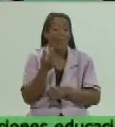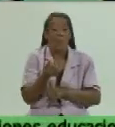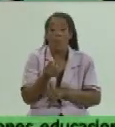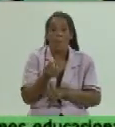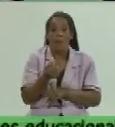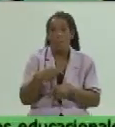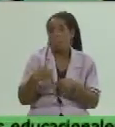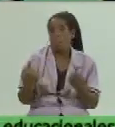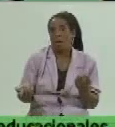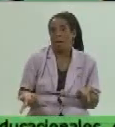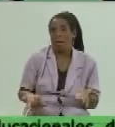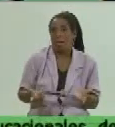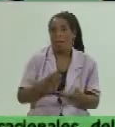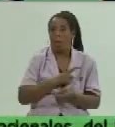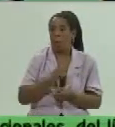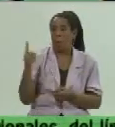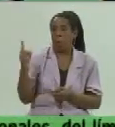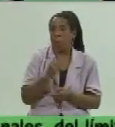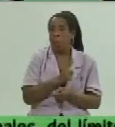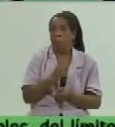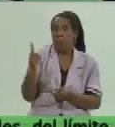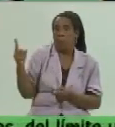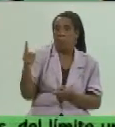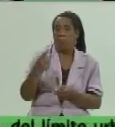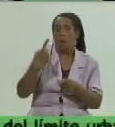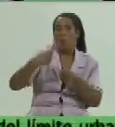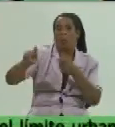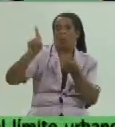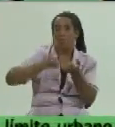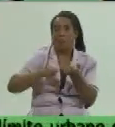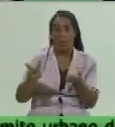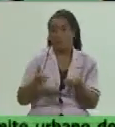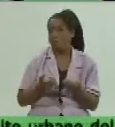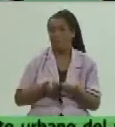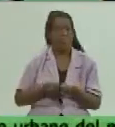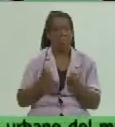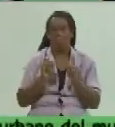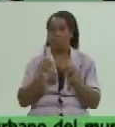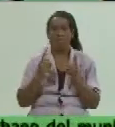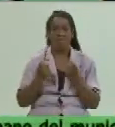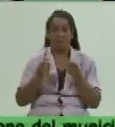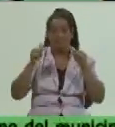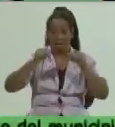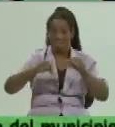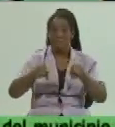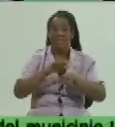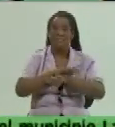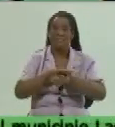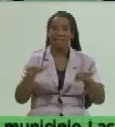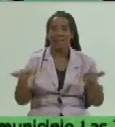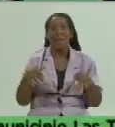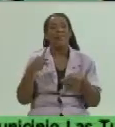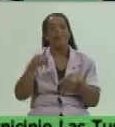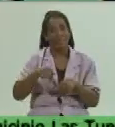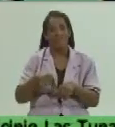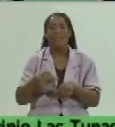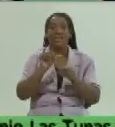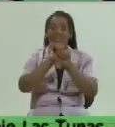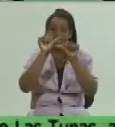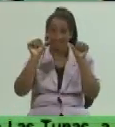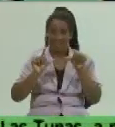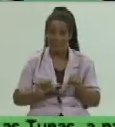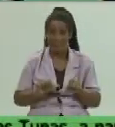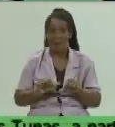tenemos que estar haciendo traslados innecesarios a otras provincias, pero también nos integramos a ese gran sistema de